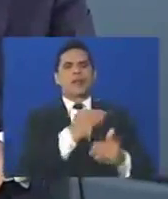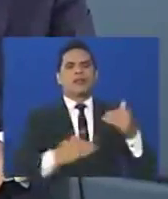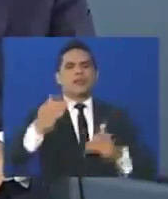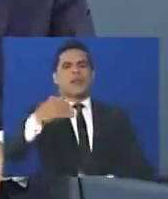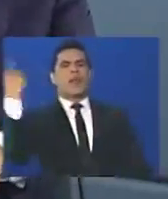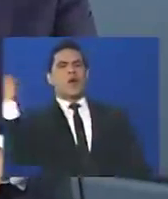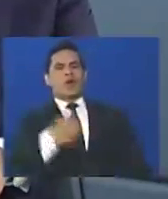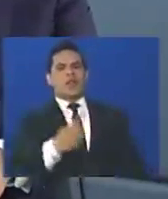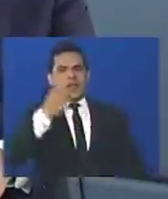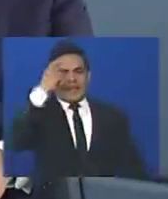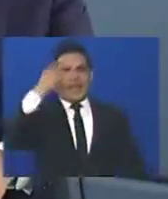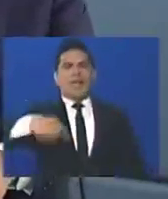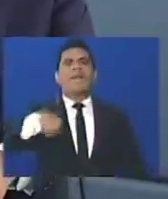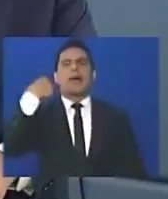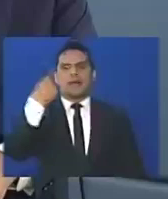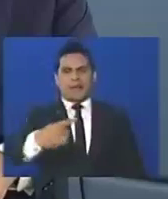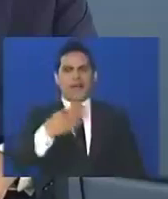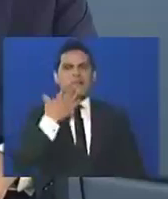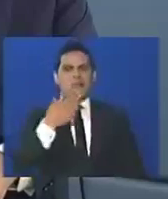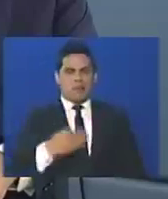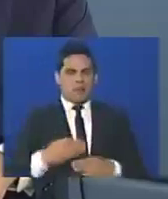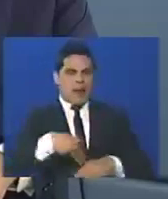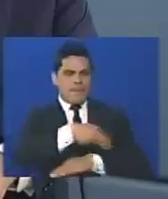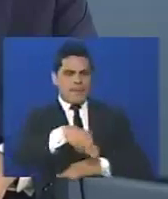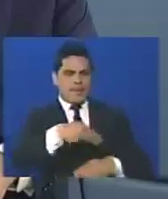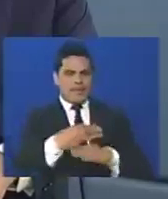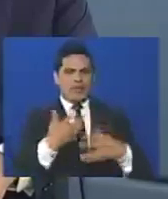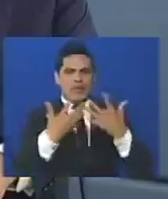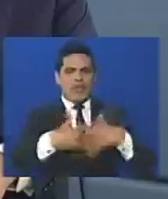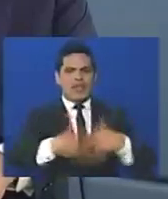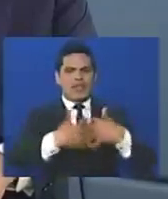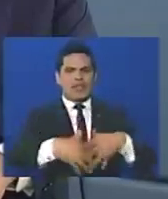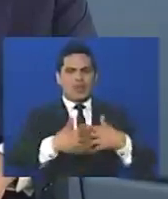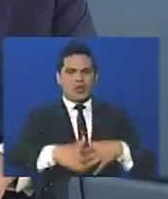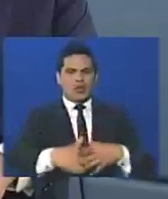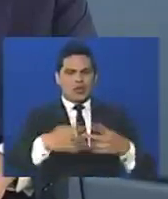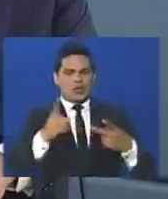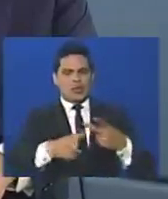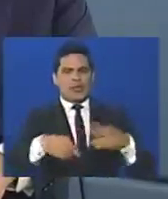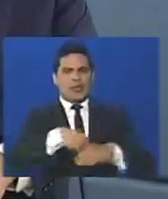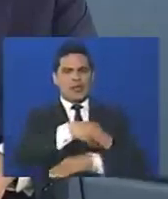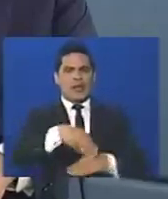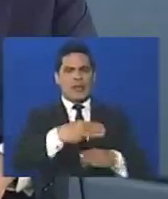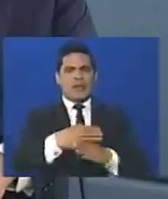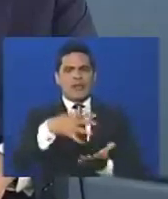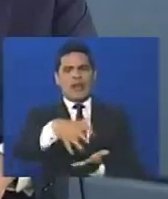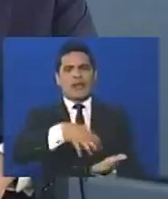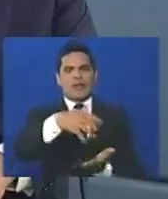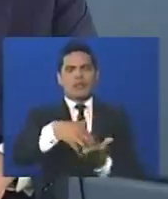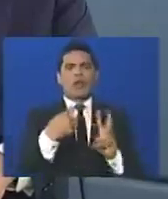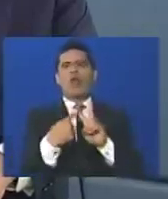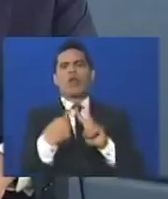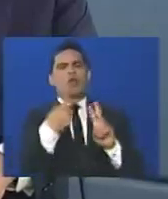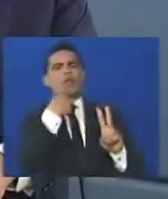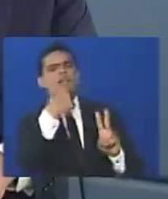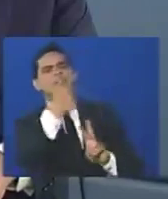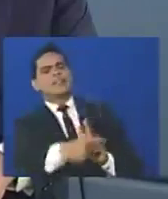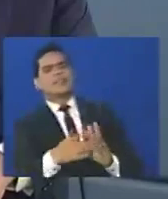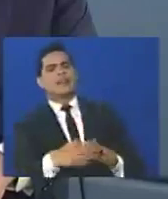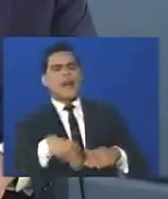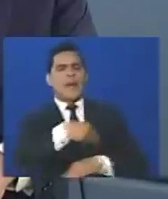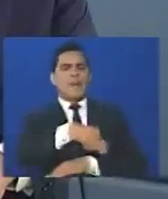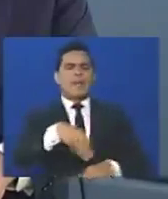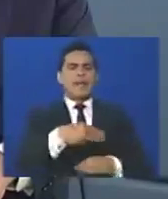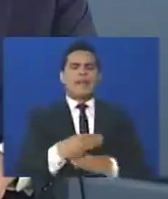por ejemplo, mañana al ministro de Industria y al ministro de Agricultura, y le ordena al